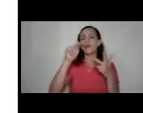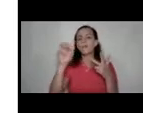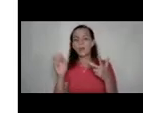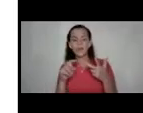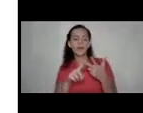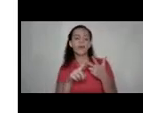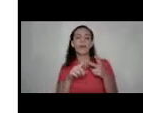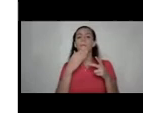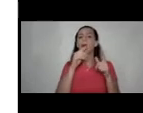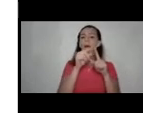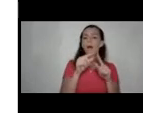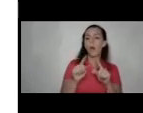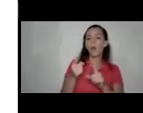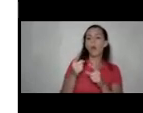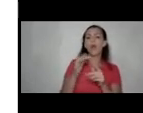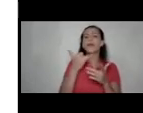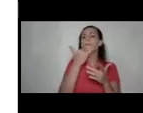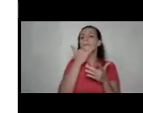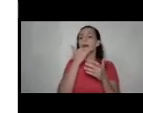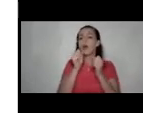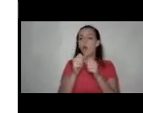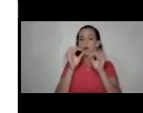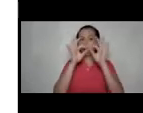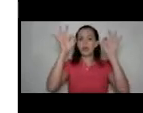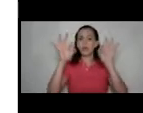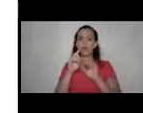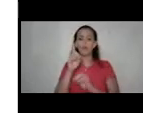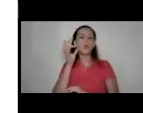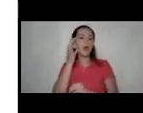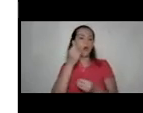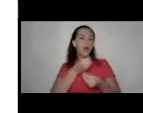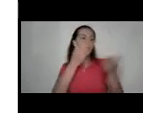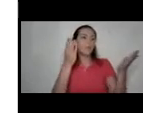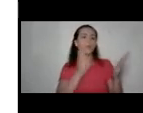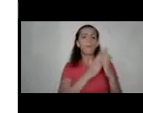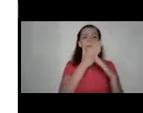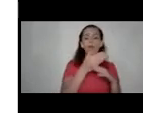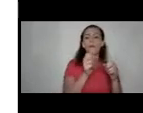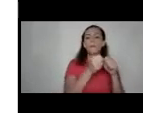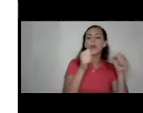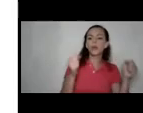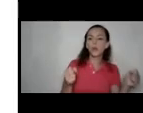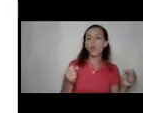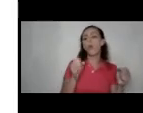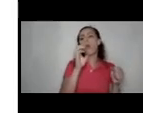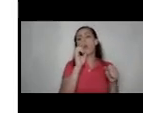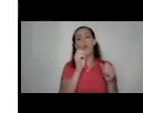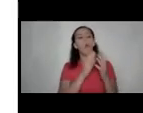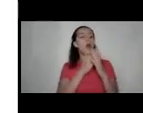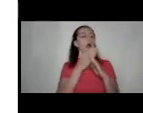qué pasa con la explotación de la imagen de una mujer en un medio, en algún periódico, en algún canal